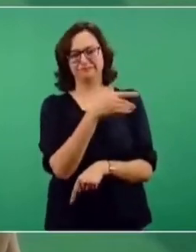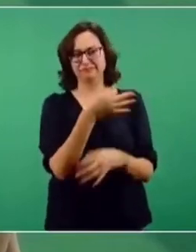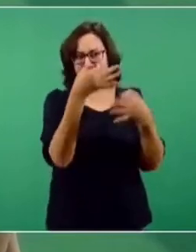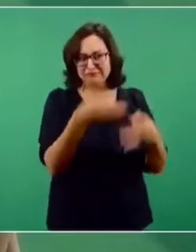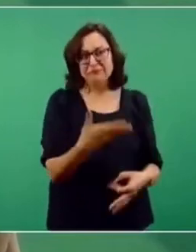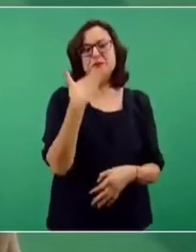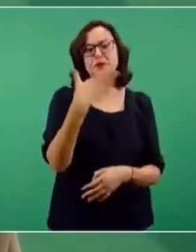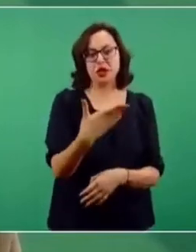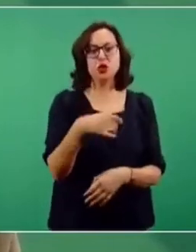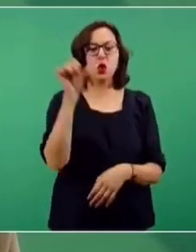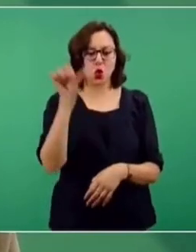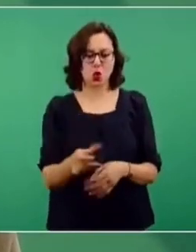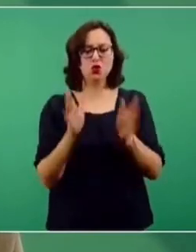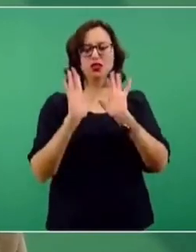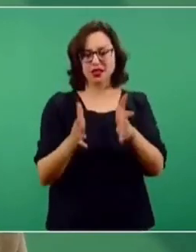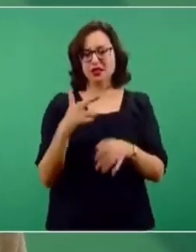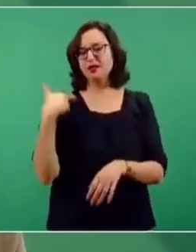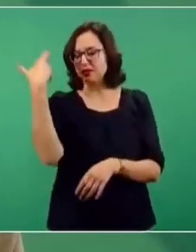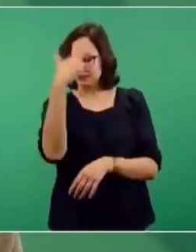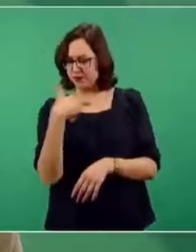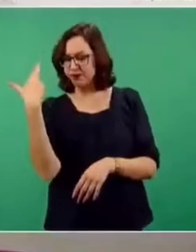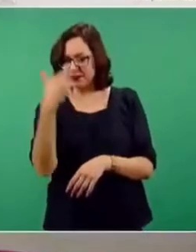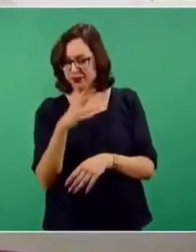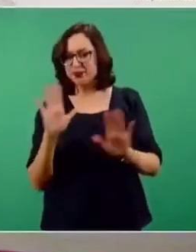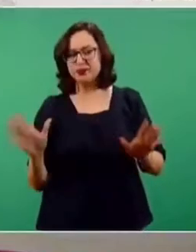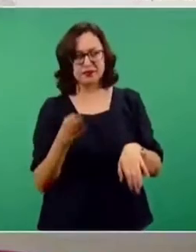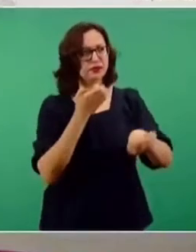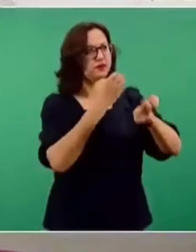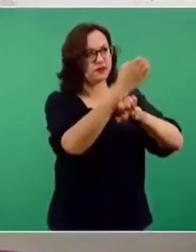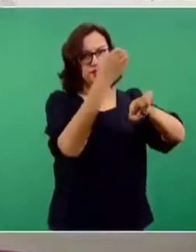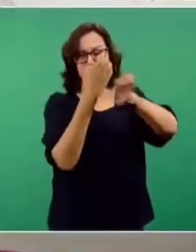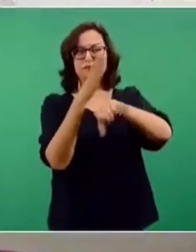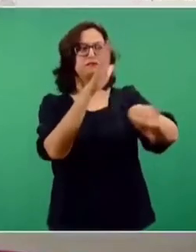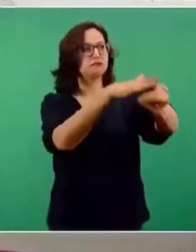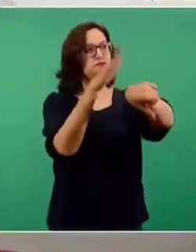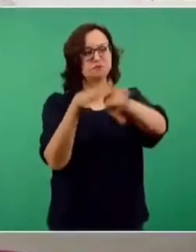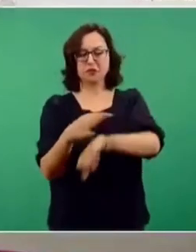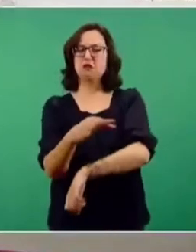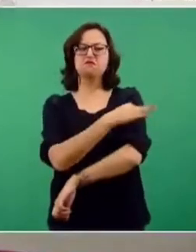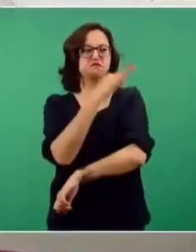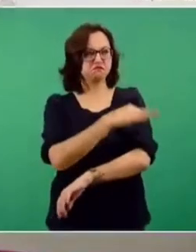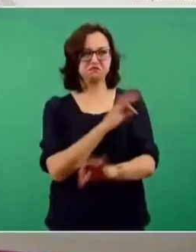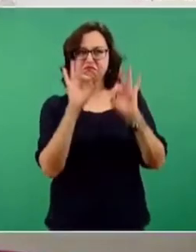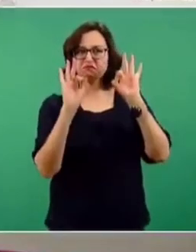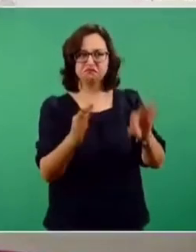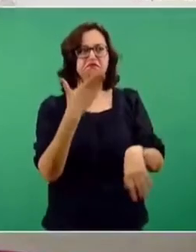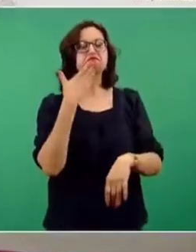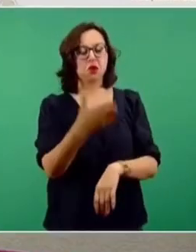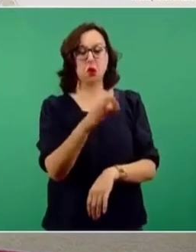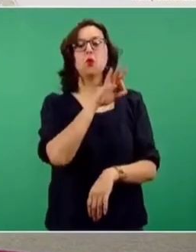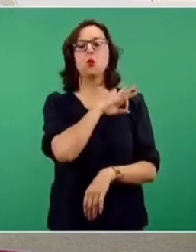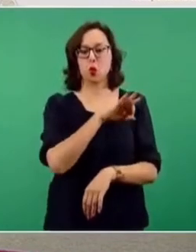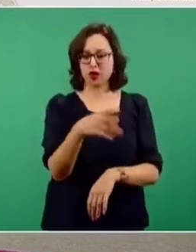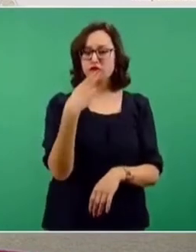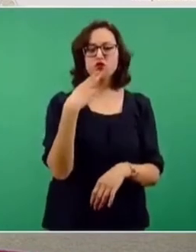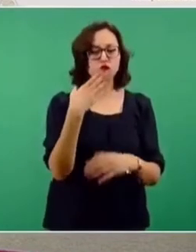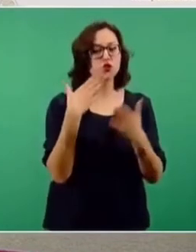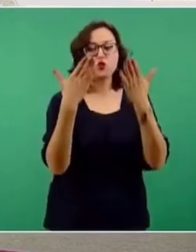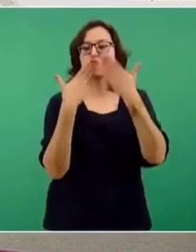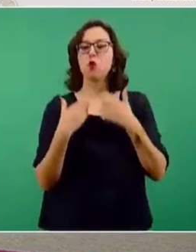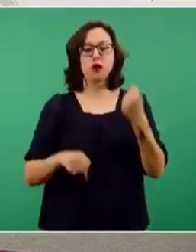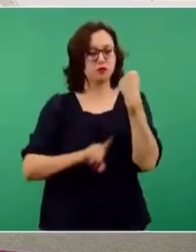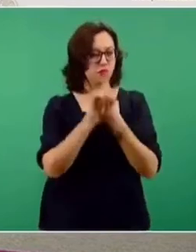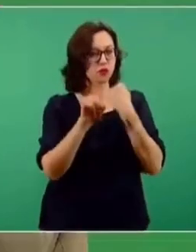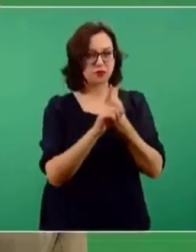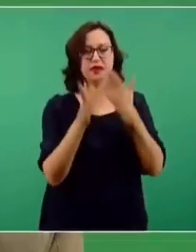la dictaminación, se ha comunicado a cada una de las entidades que no hay ningún problema para usar estas vacunas, tenemos toda la